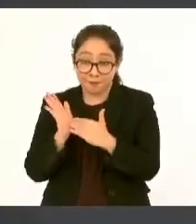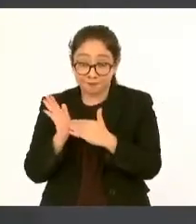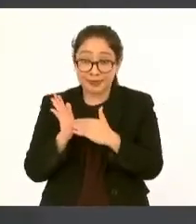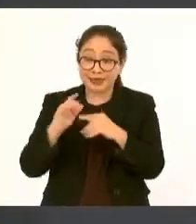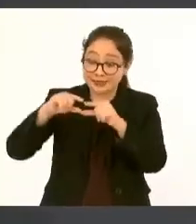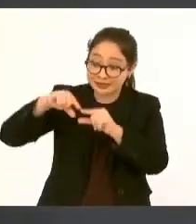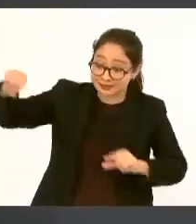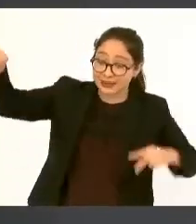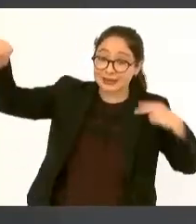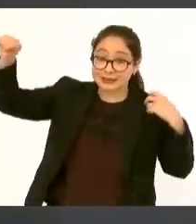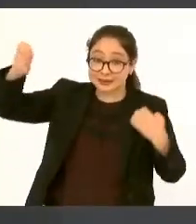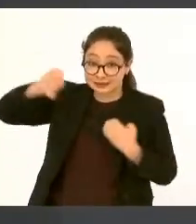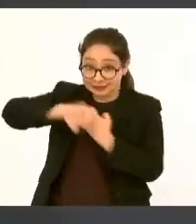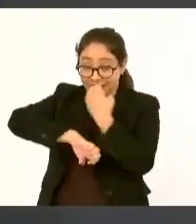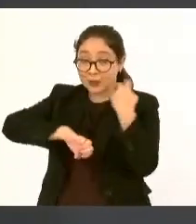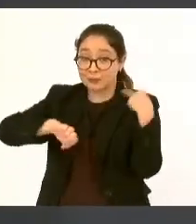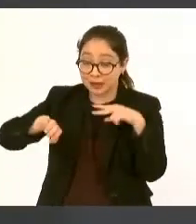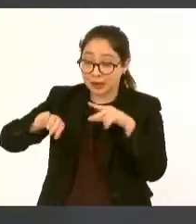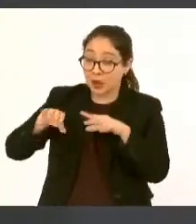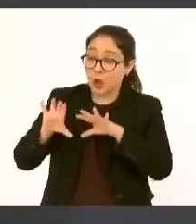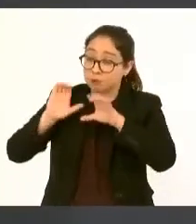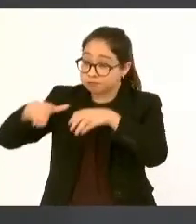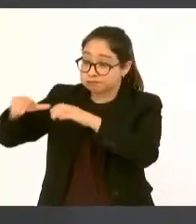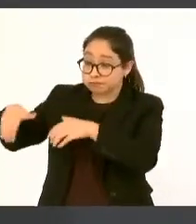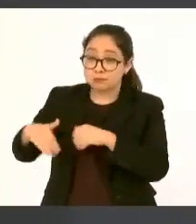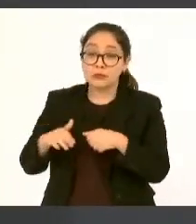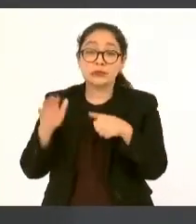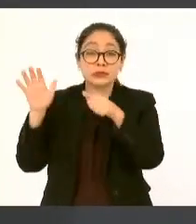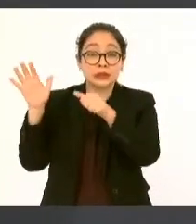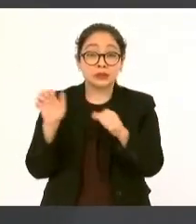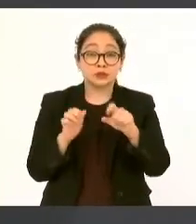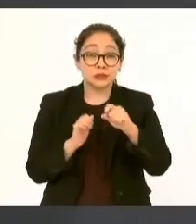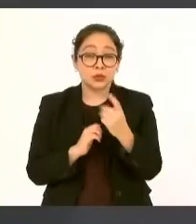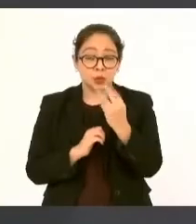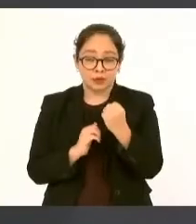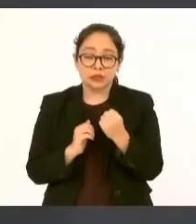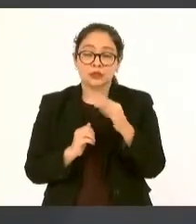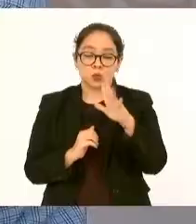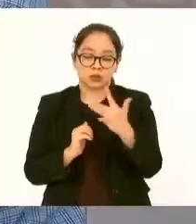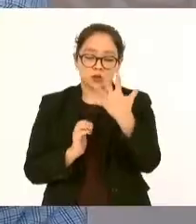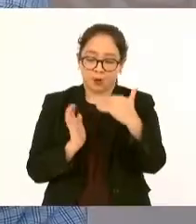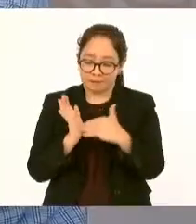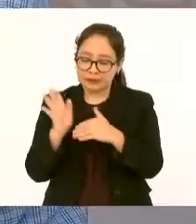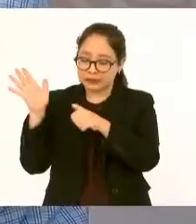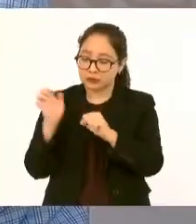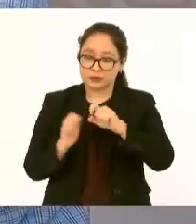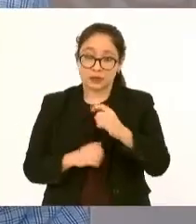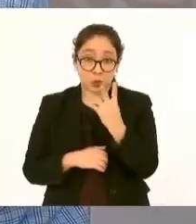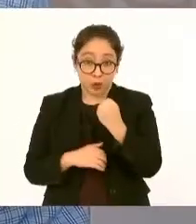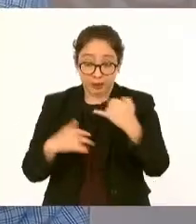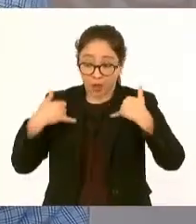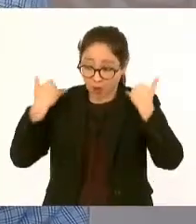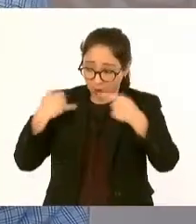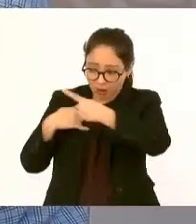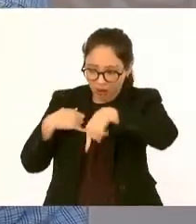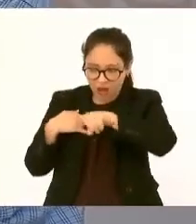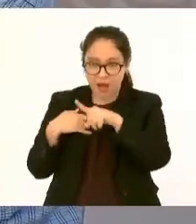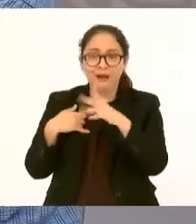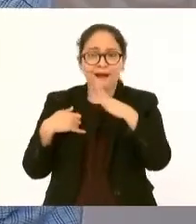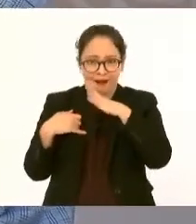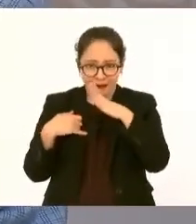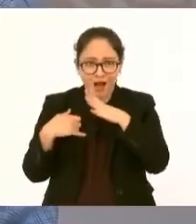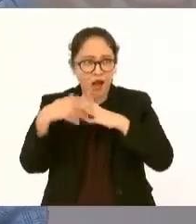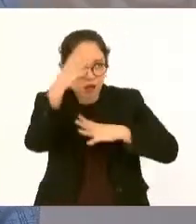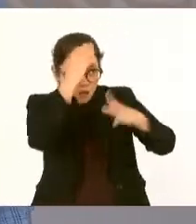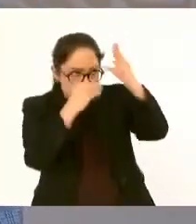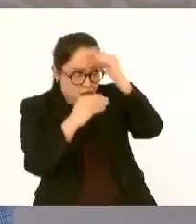.629 jóvenes que se están capacitando, están